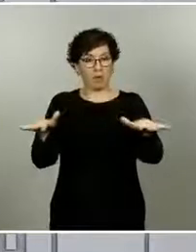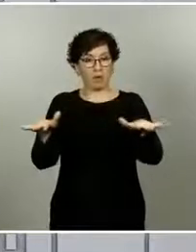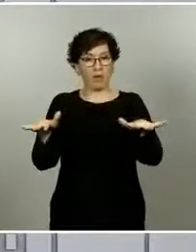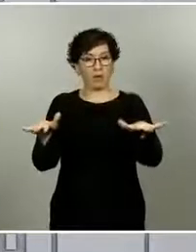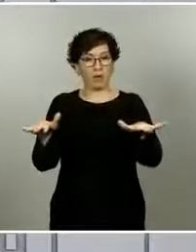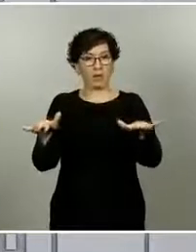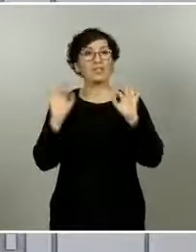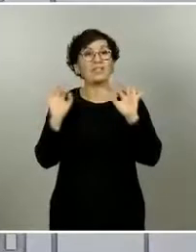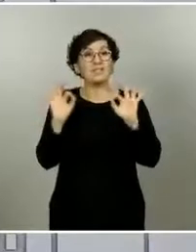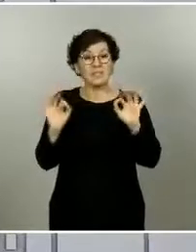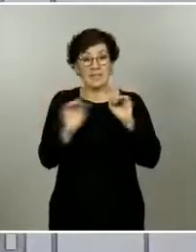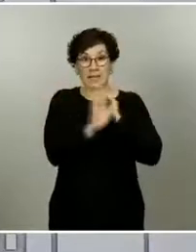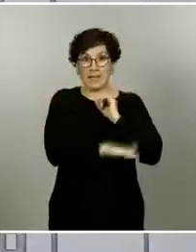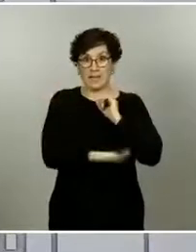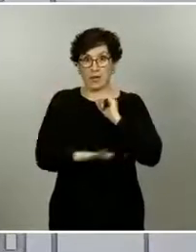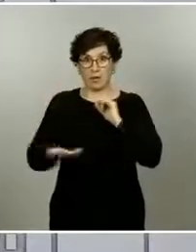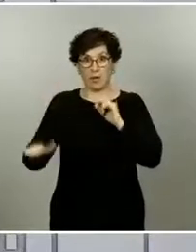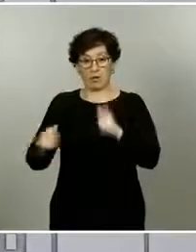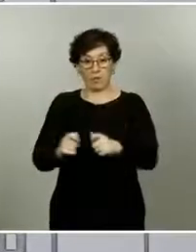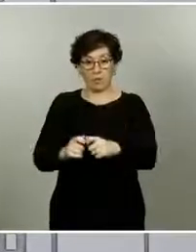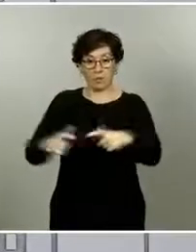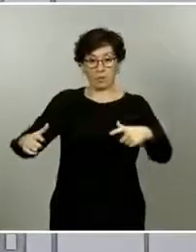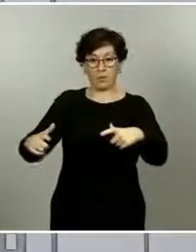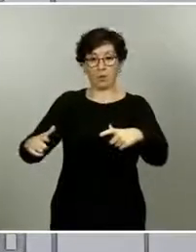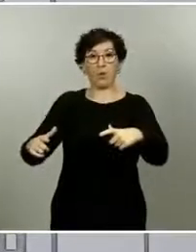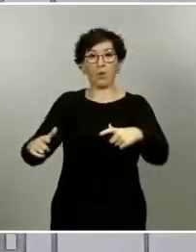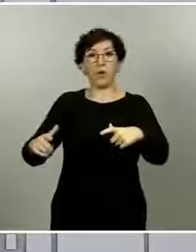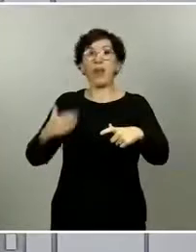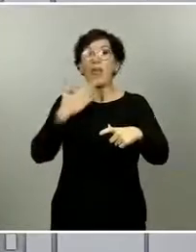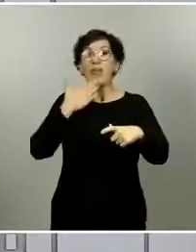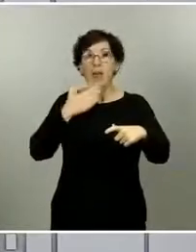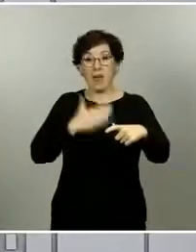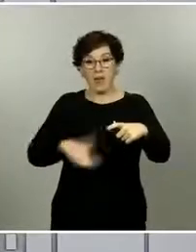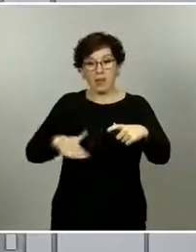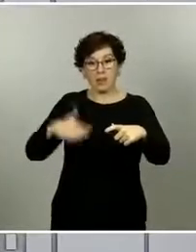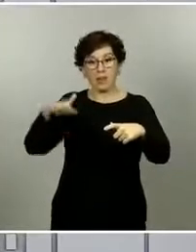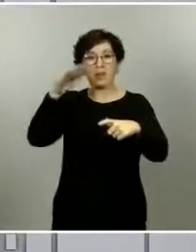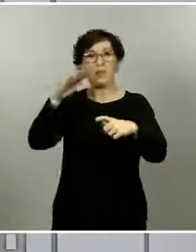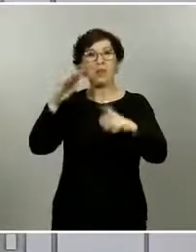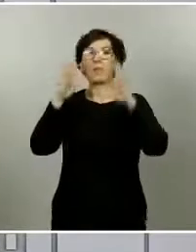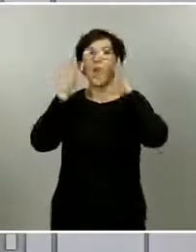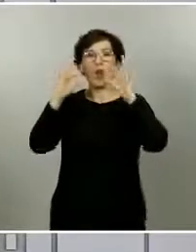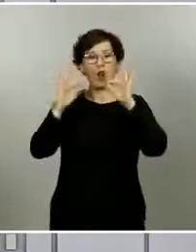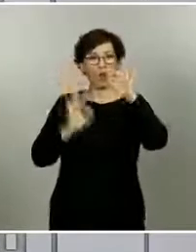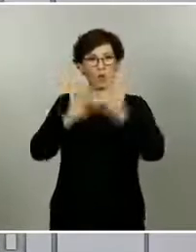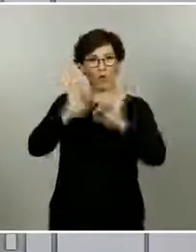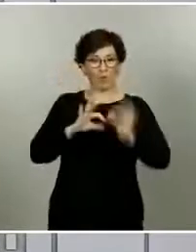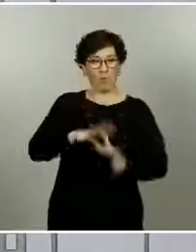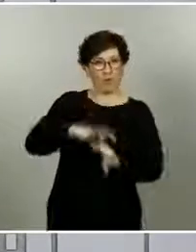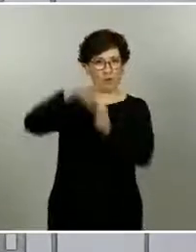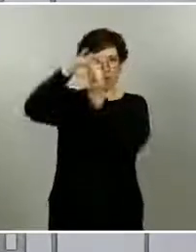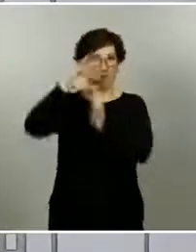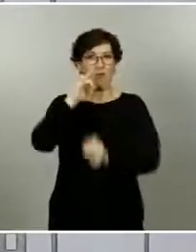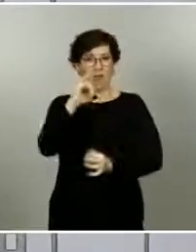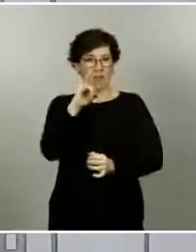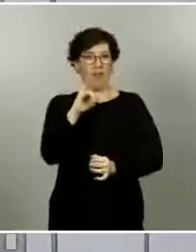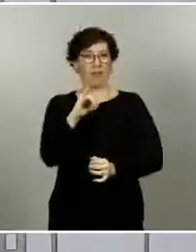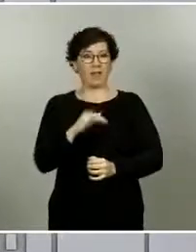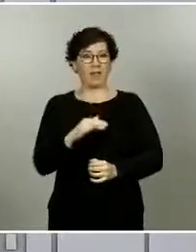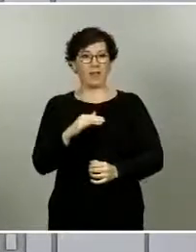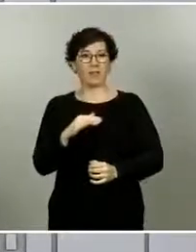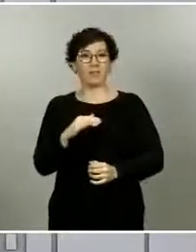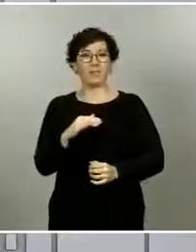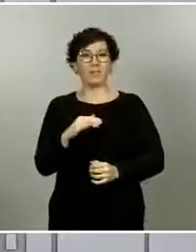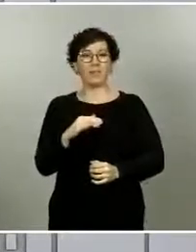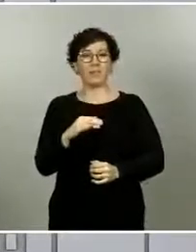el incremento de casos es proporcional en todos los grupos de edad, porque la edad saben que no